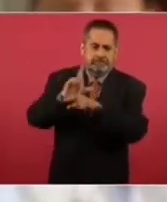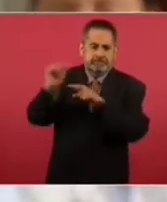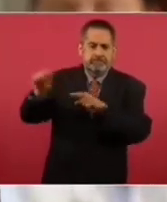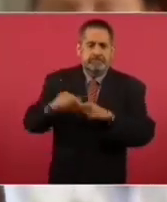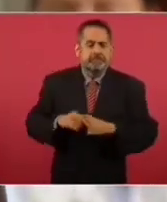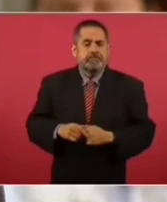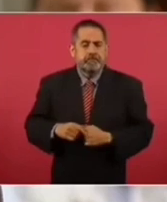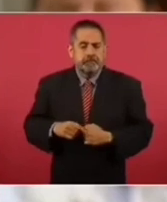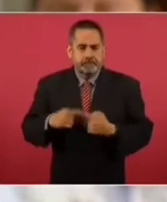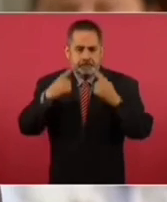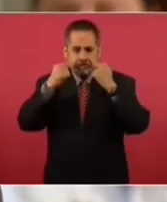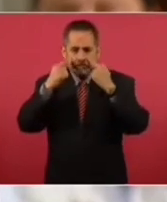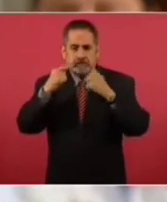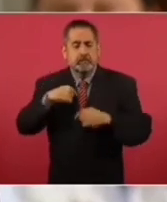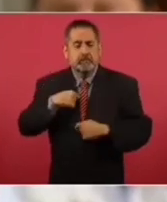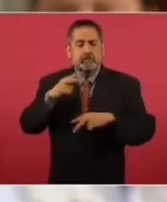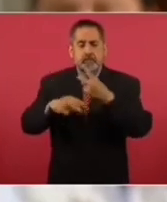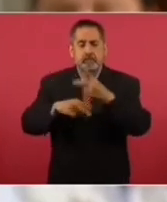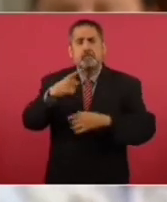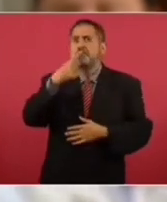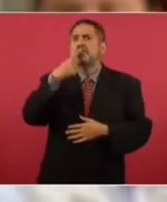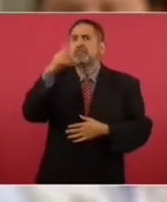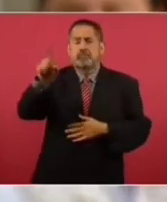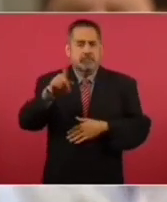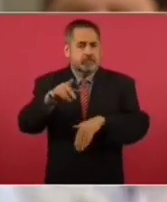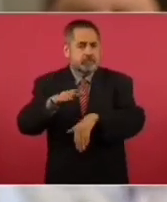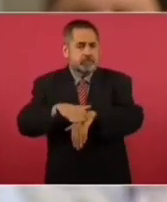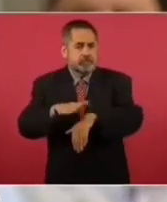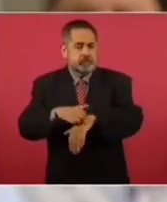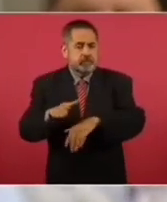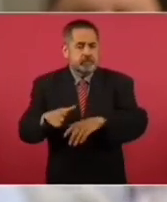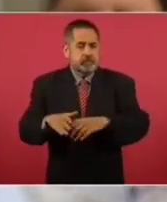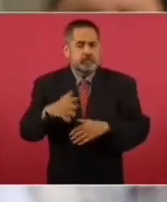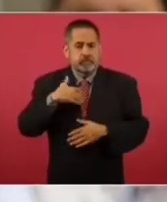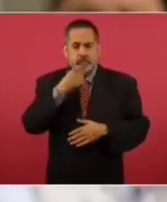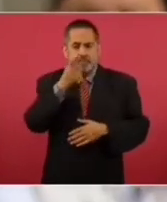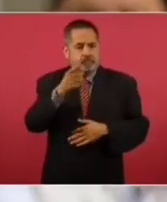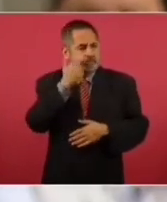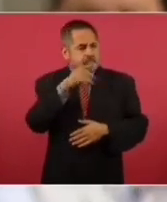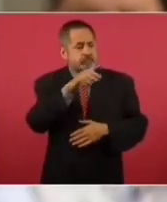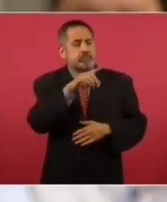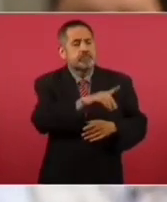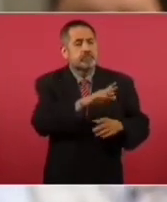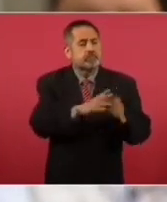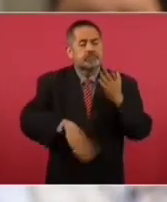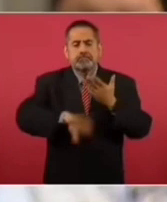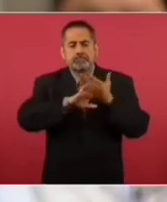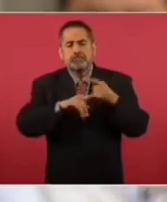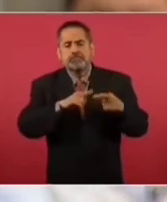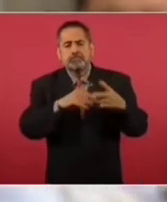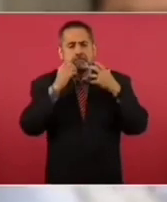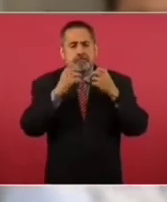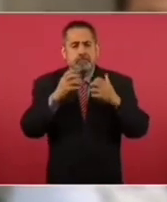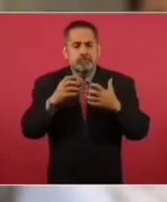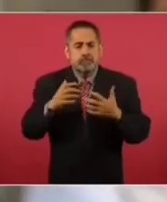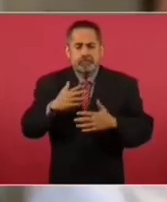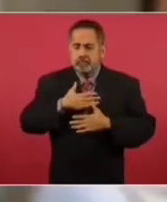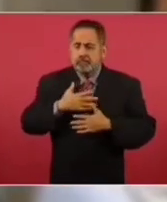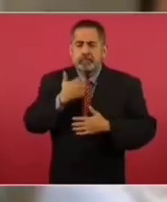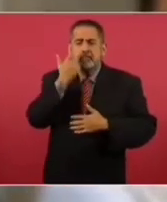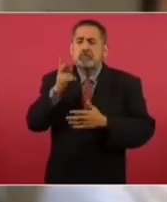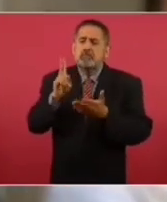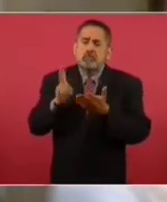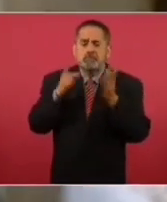Voy a la fiscalía a ratificar mi denuncia. Quiero dar con los agresores. Quiero recuperar mi